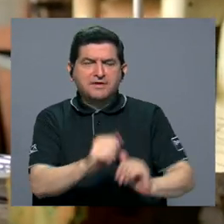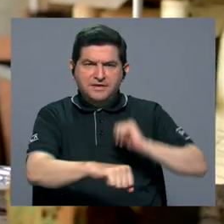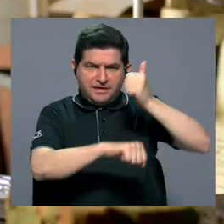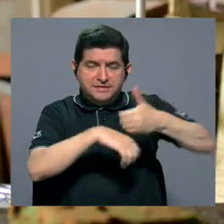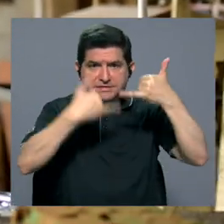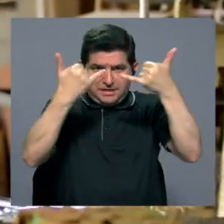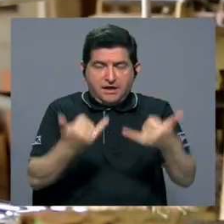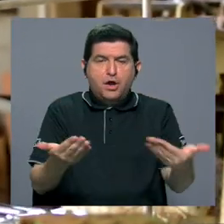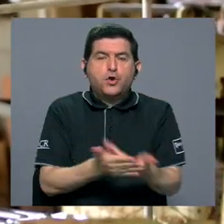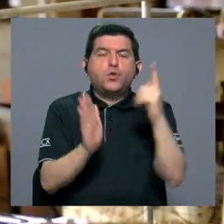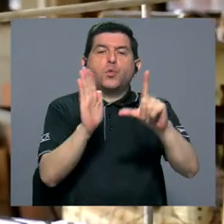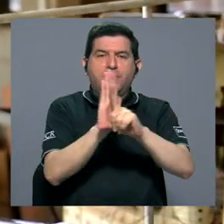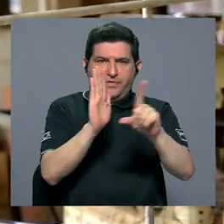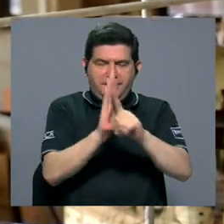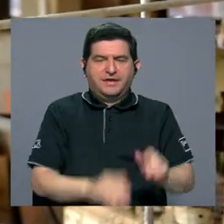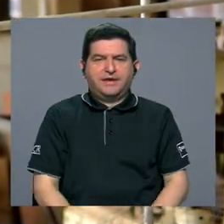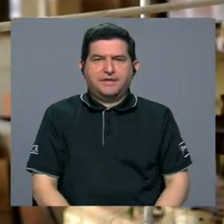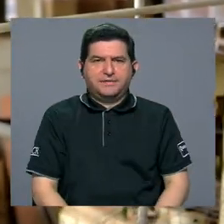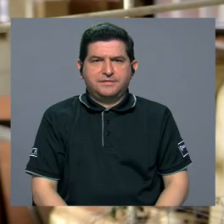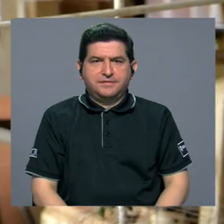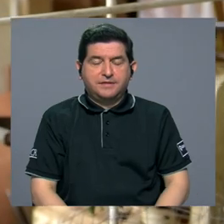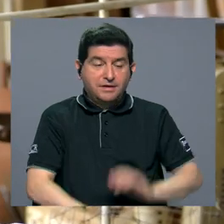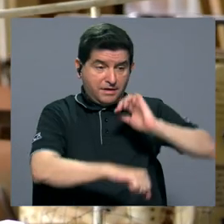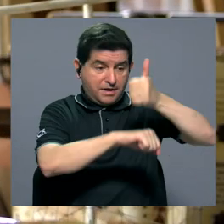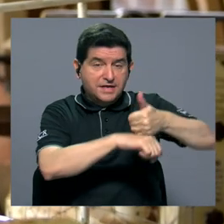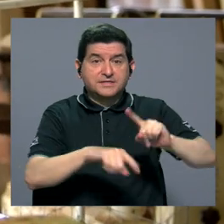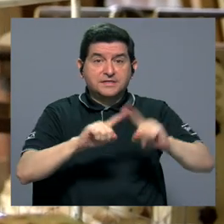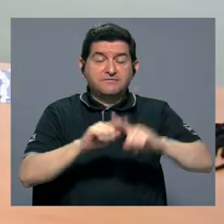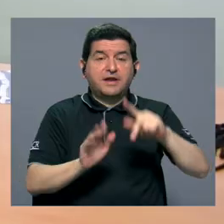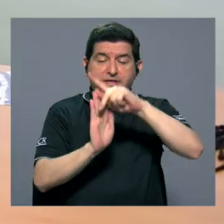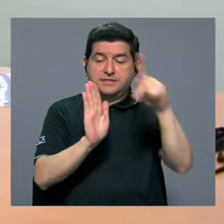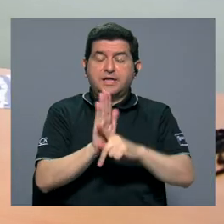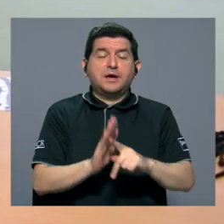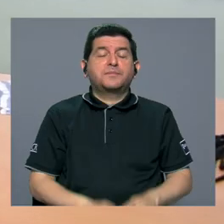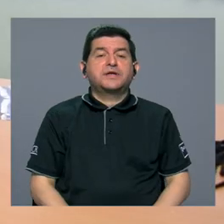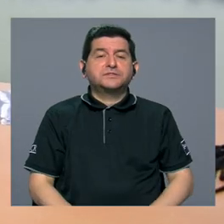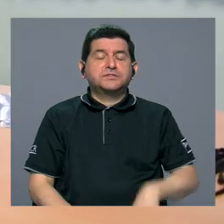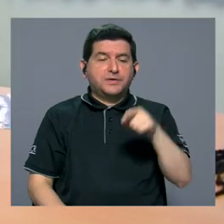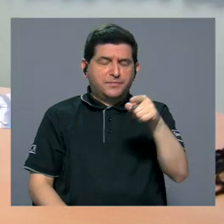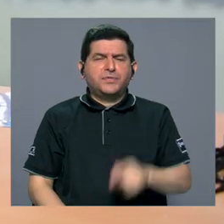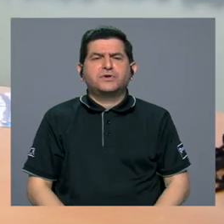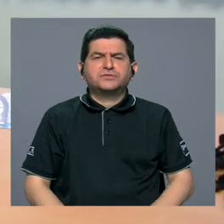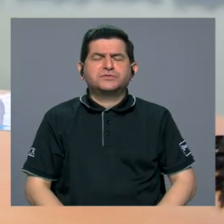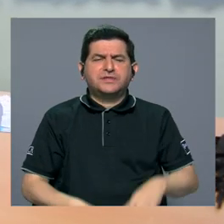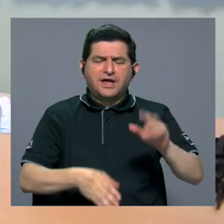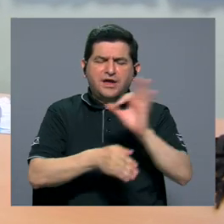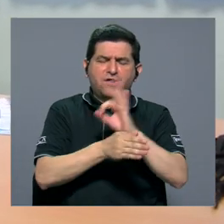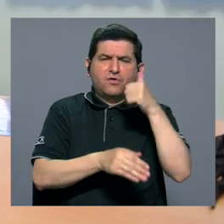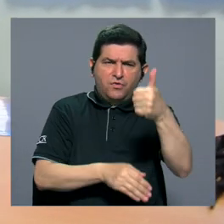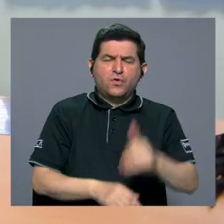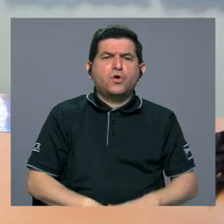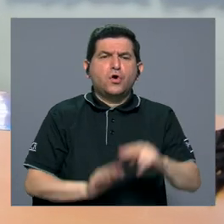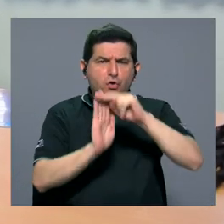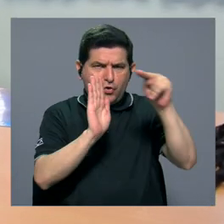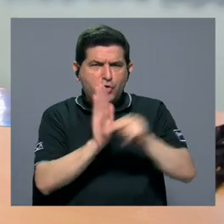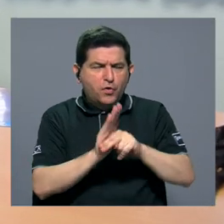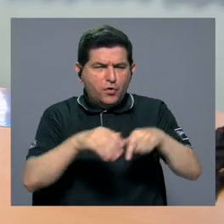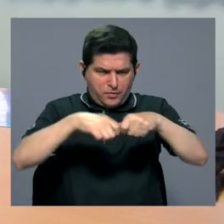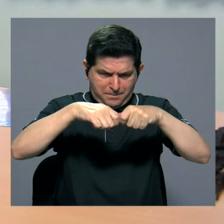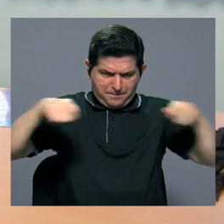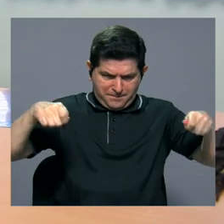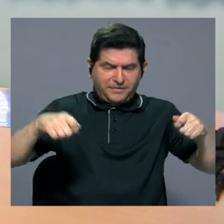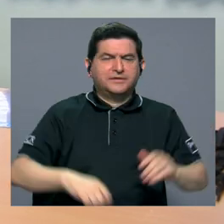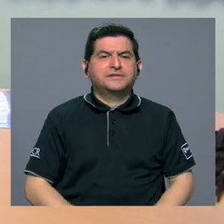establecer ahora la nueva ley, en términos de que pone una serie de principios rectores, de eficiencia, de parametrización, por ejemplo,